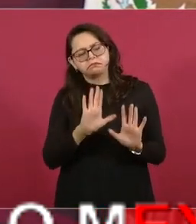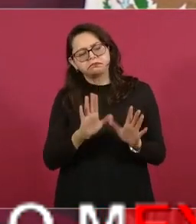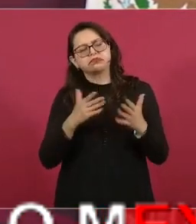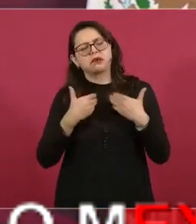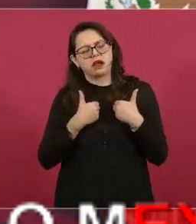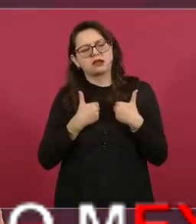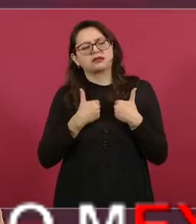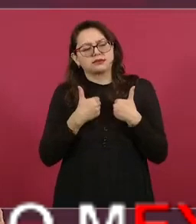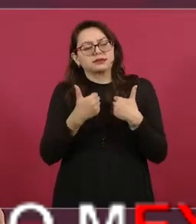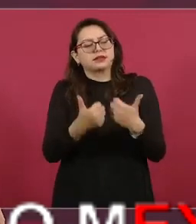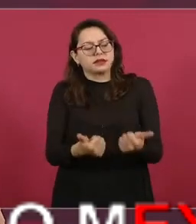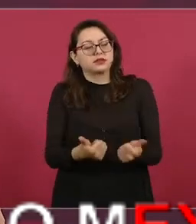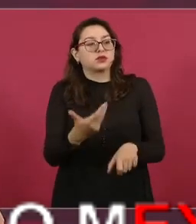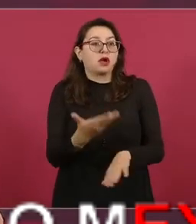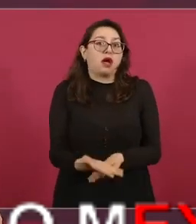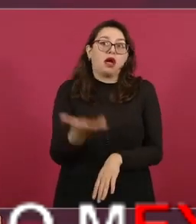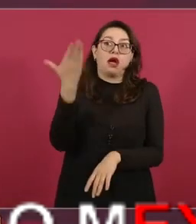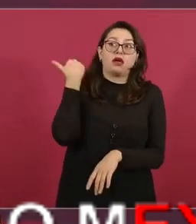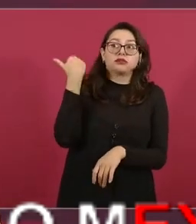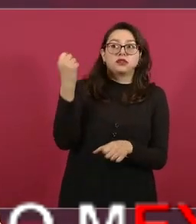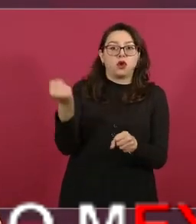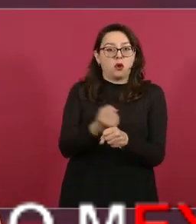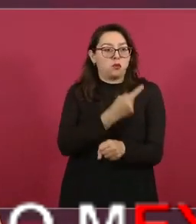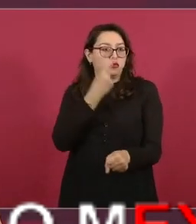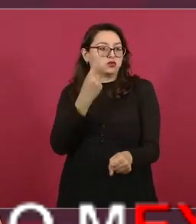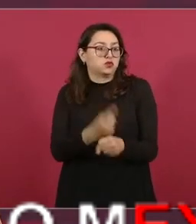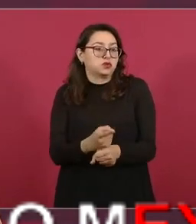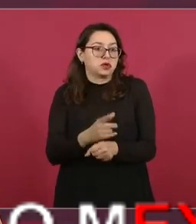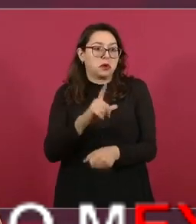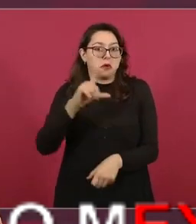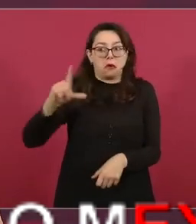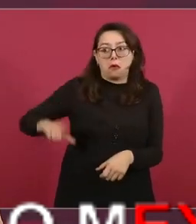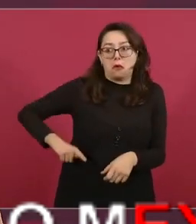encontraron las arcas abiertas